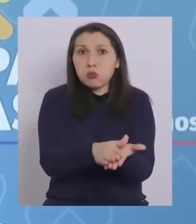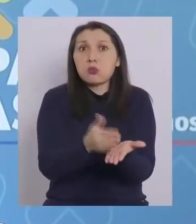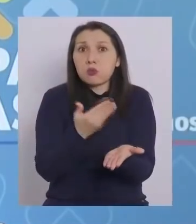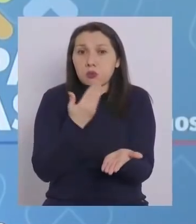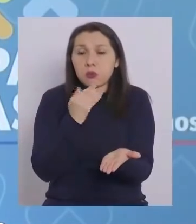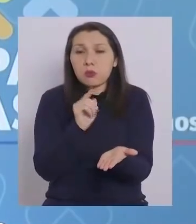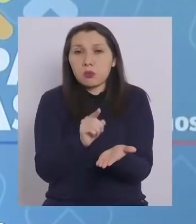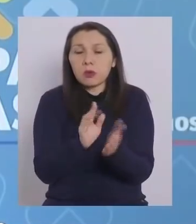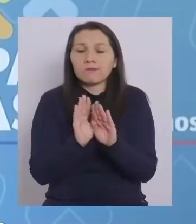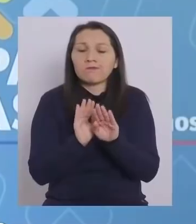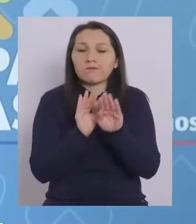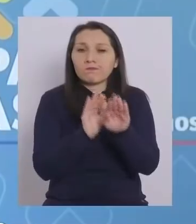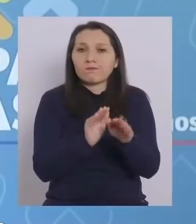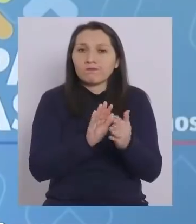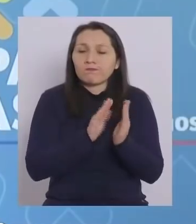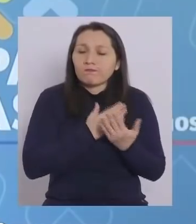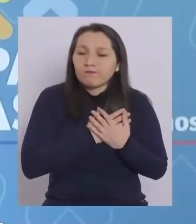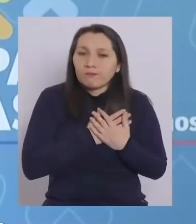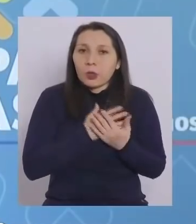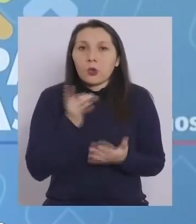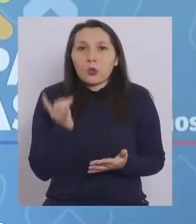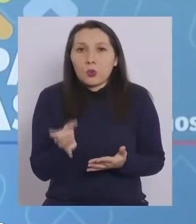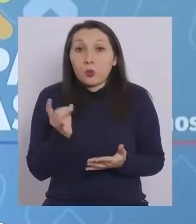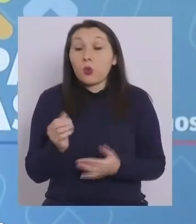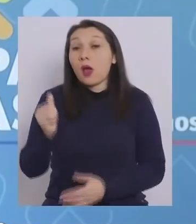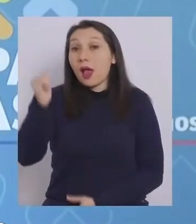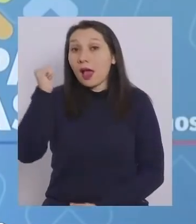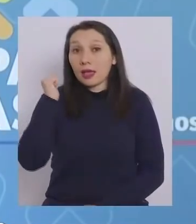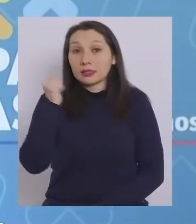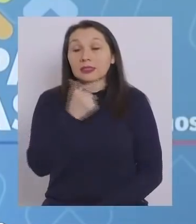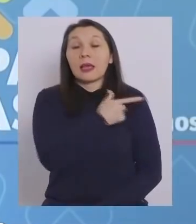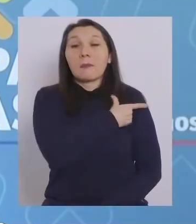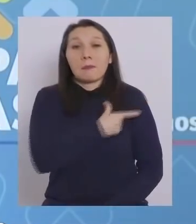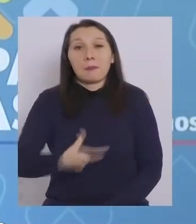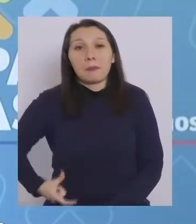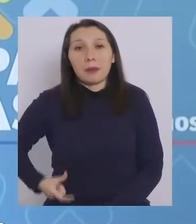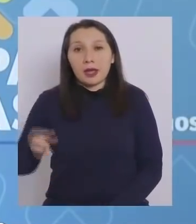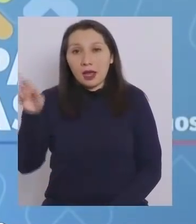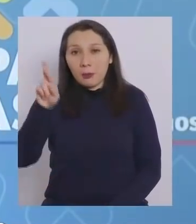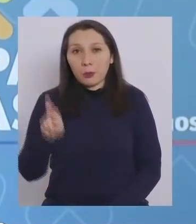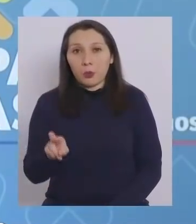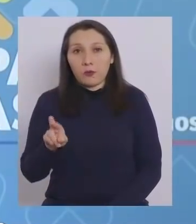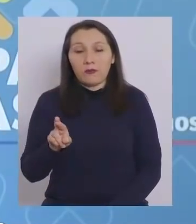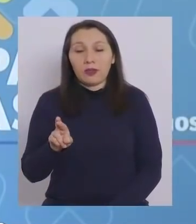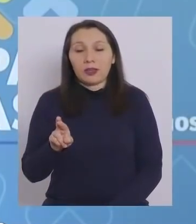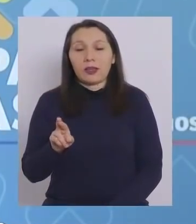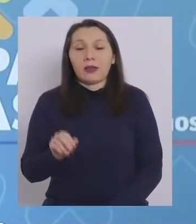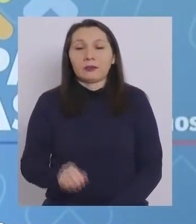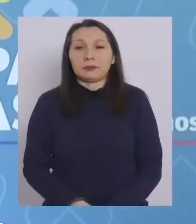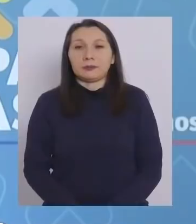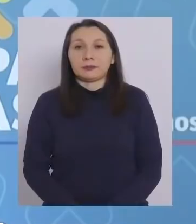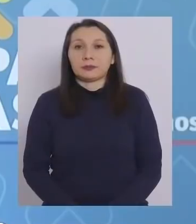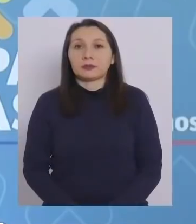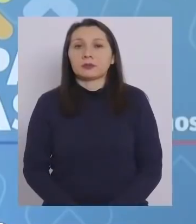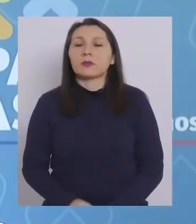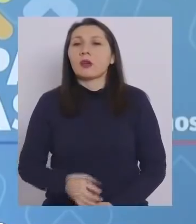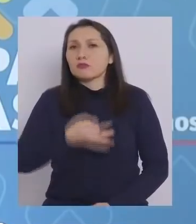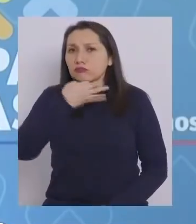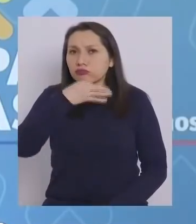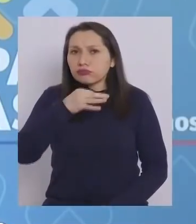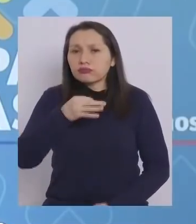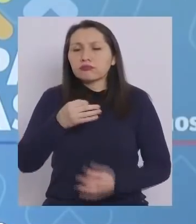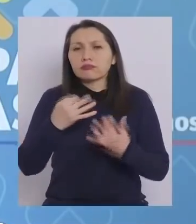a quienes acompañamos en el dolor. Y ayer el presidente de la República dirigió una